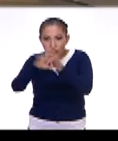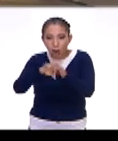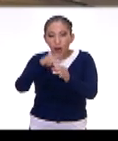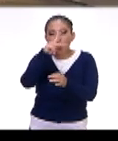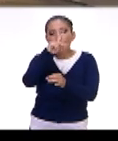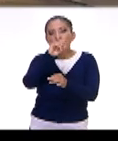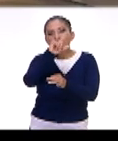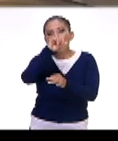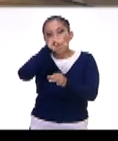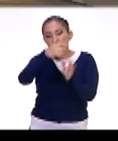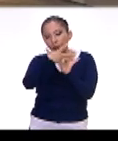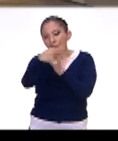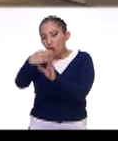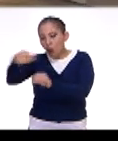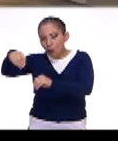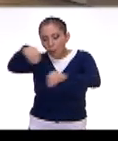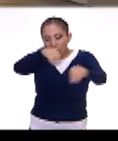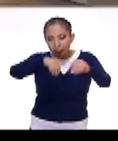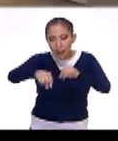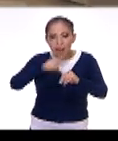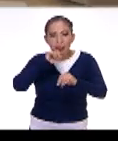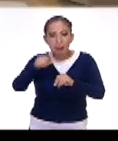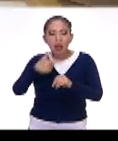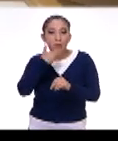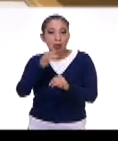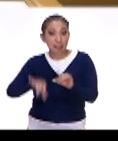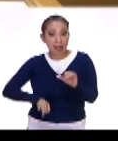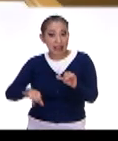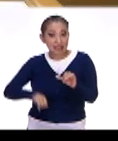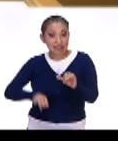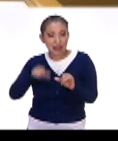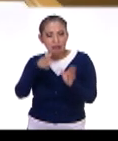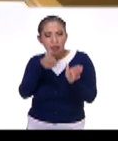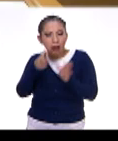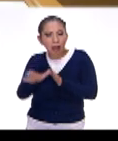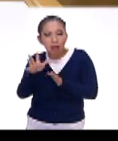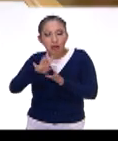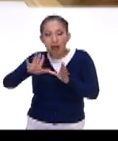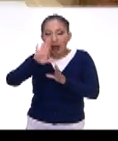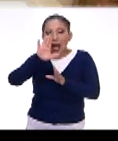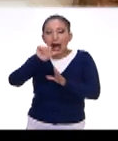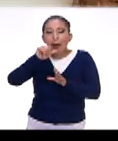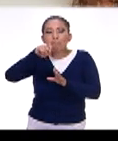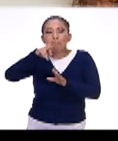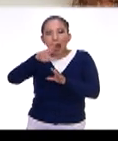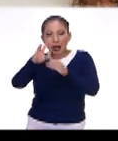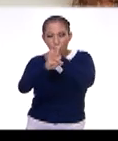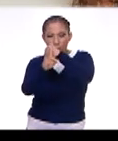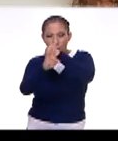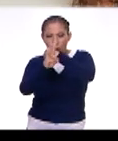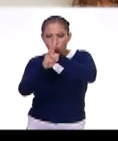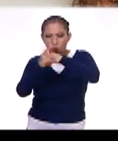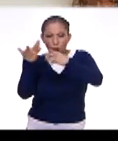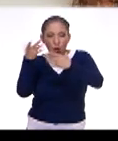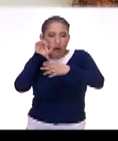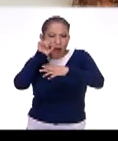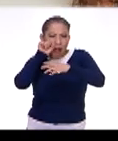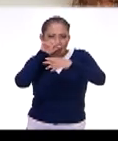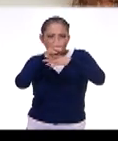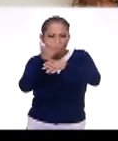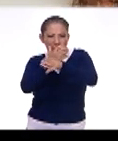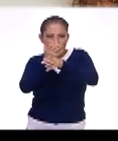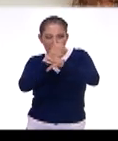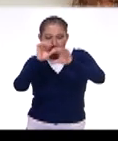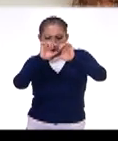polen que cruza. Y caemos en una vitrina que es muy interesante, unos ámbares de la era